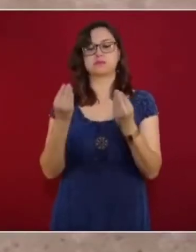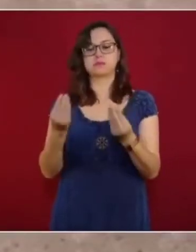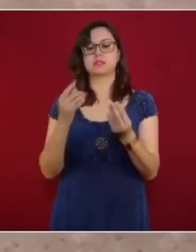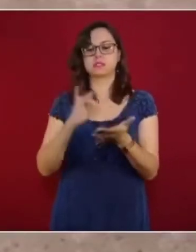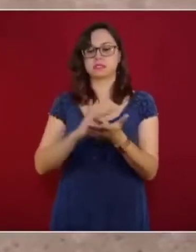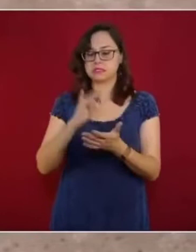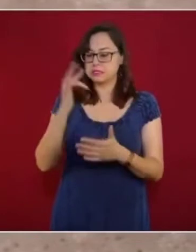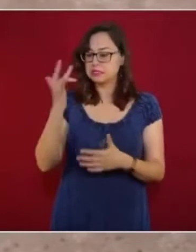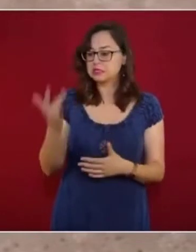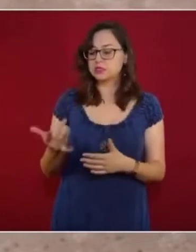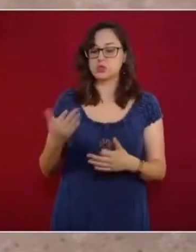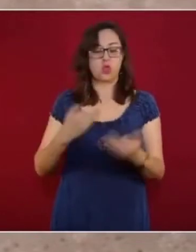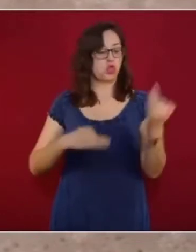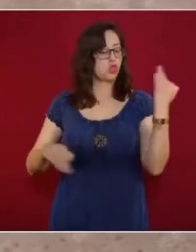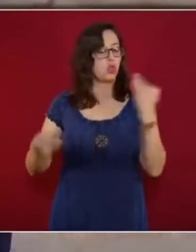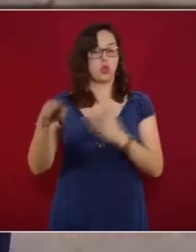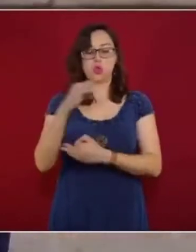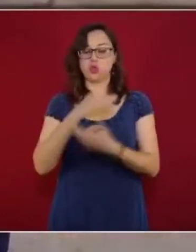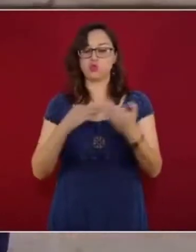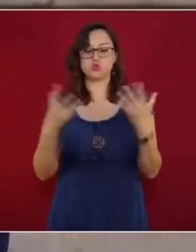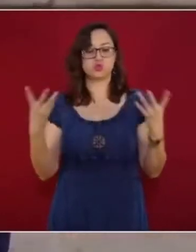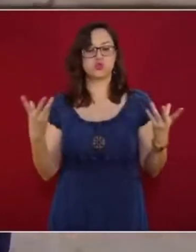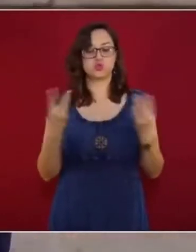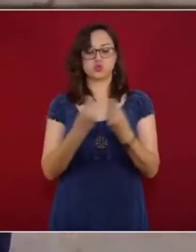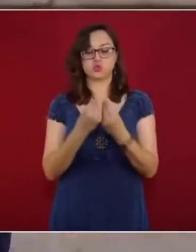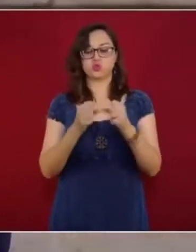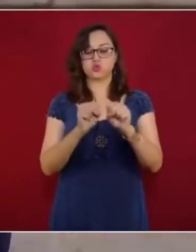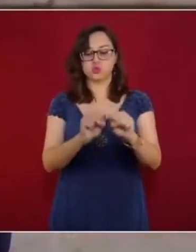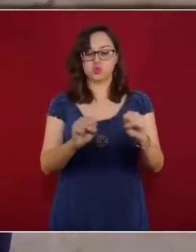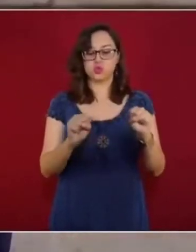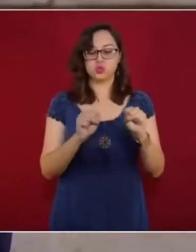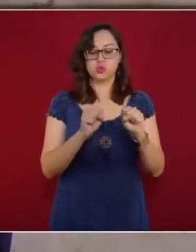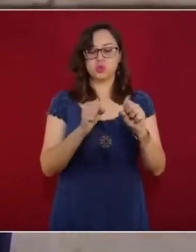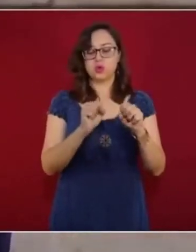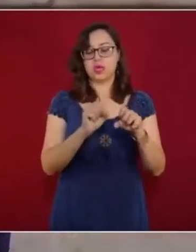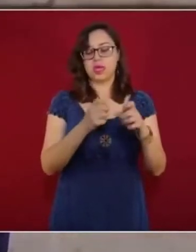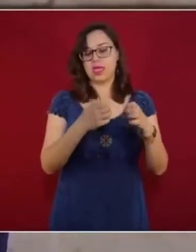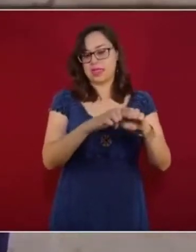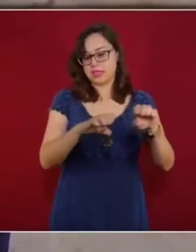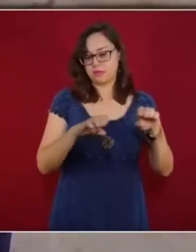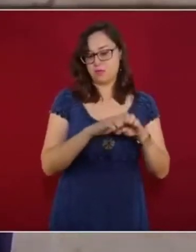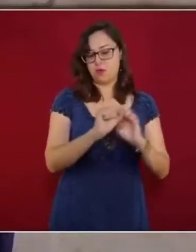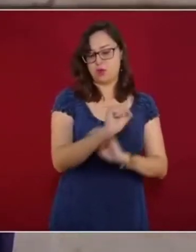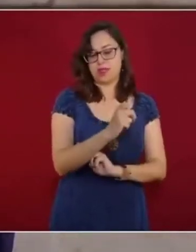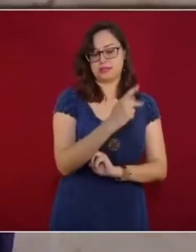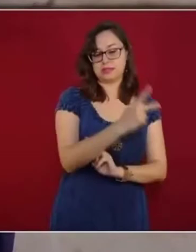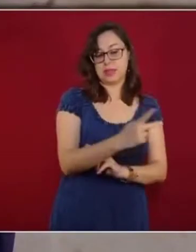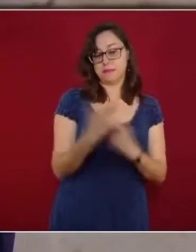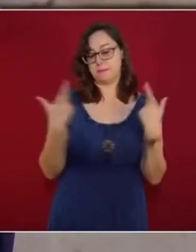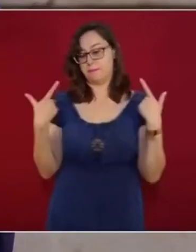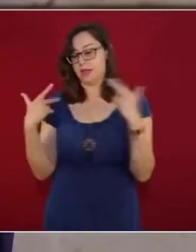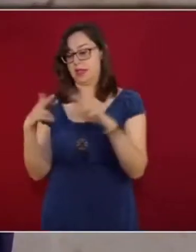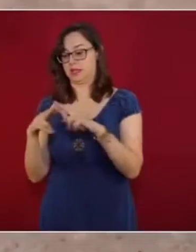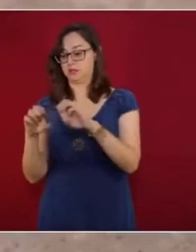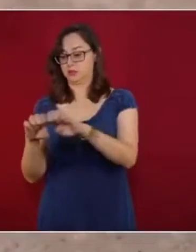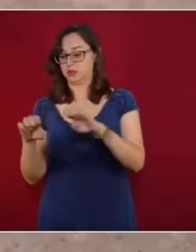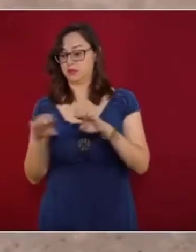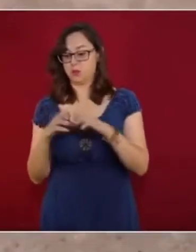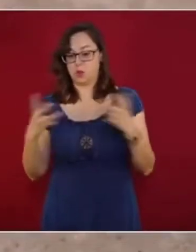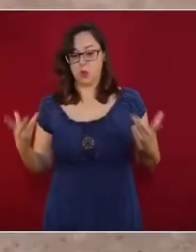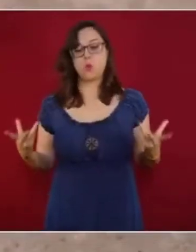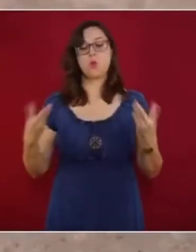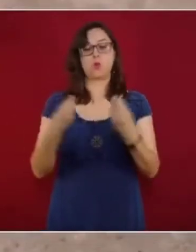Refrendamos todo este equipo de la SEP, así como al lado del Magisterio, nuestro compromiso conjunto. Y no puedo dejar de